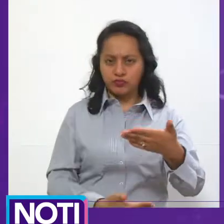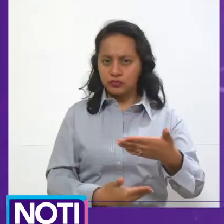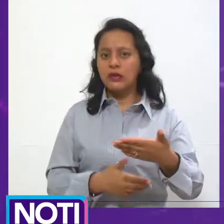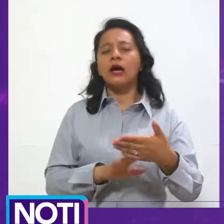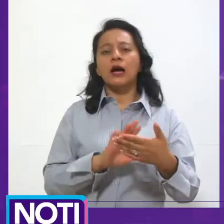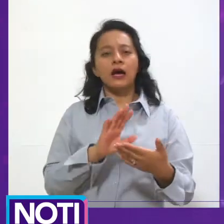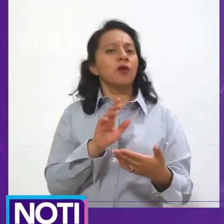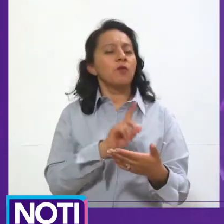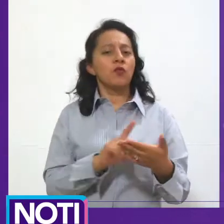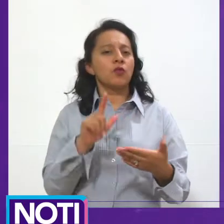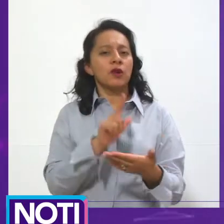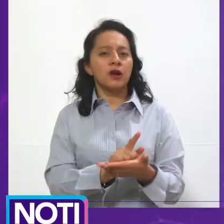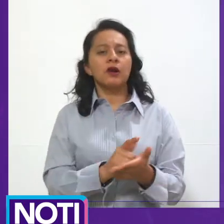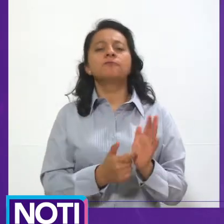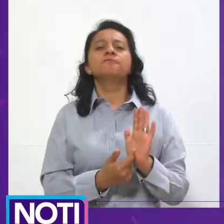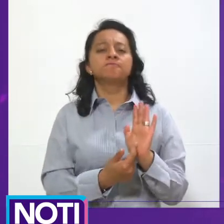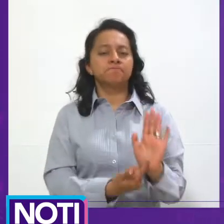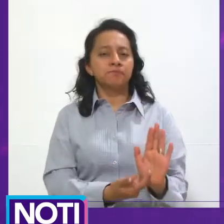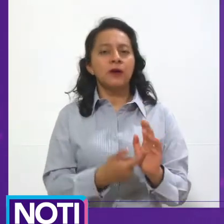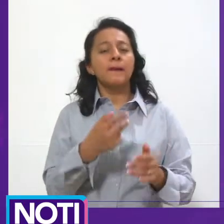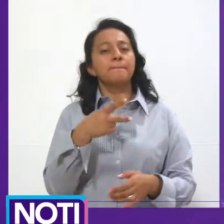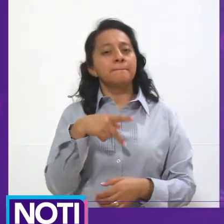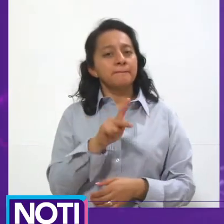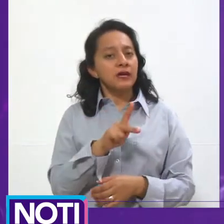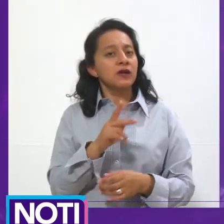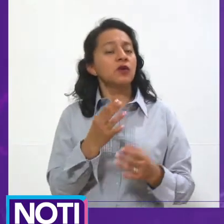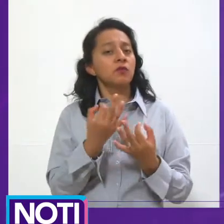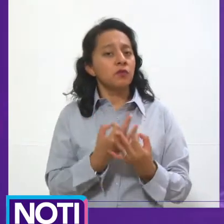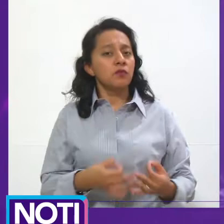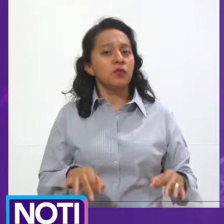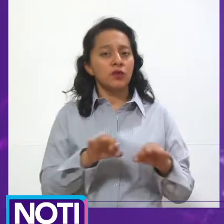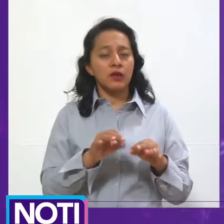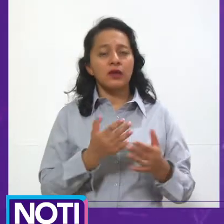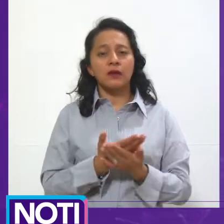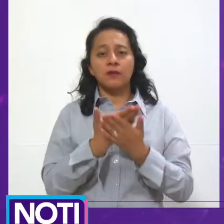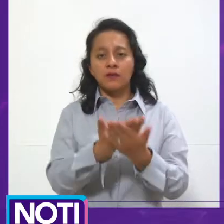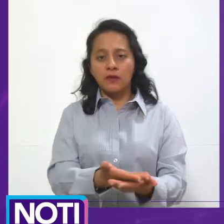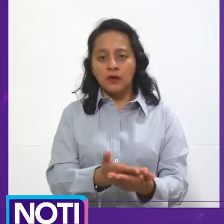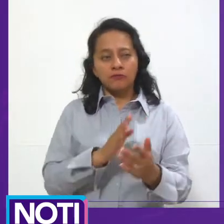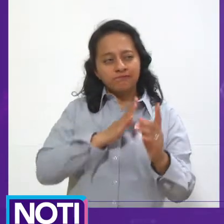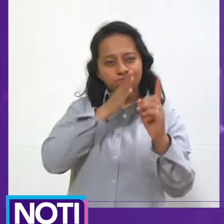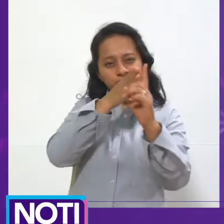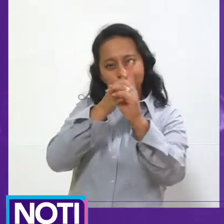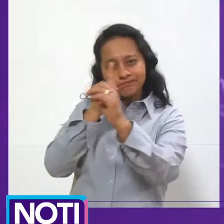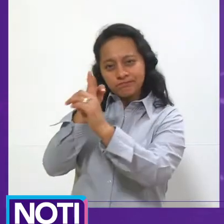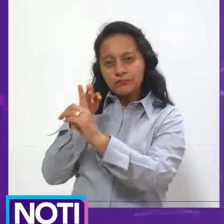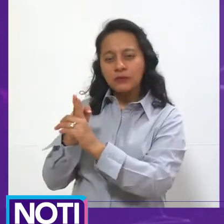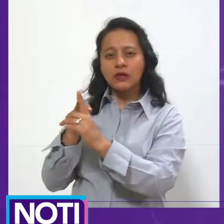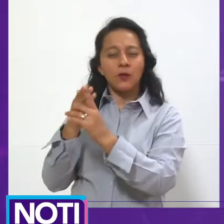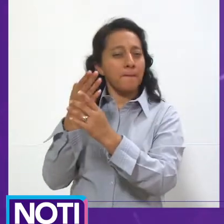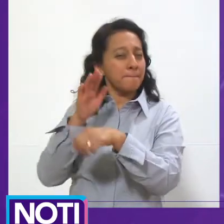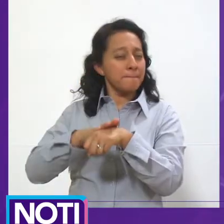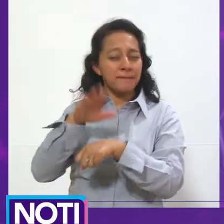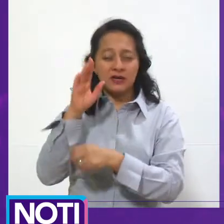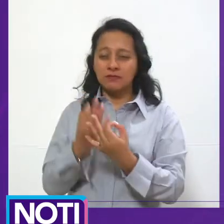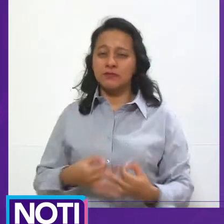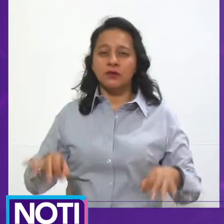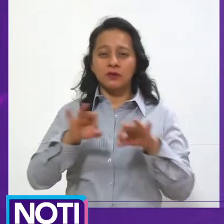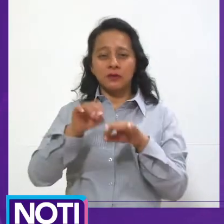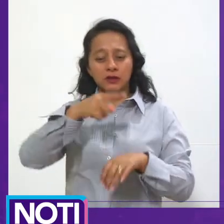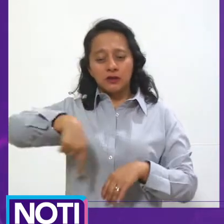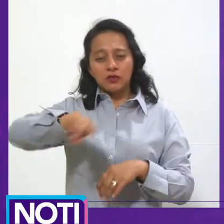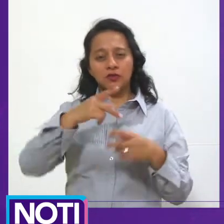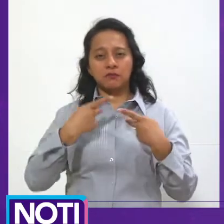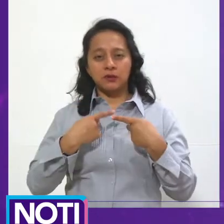objetivos en las prioridades de la población. En él podemos visualizar que se proyecta un crecimiento general alrededor del 10%